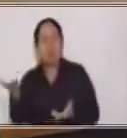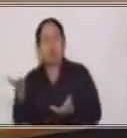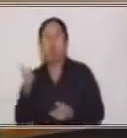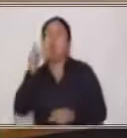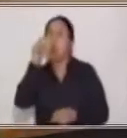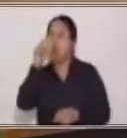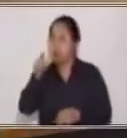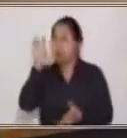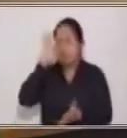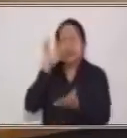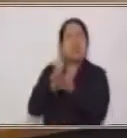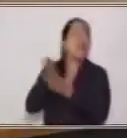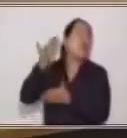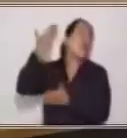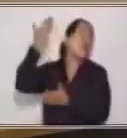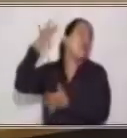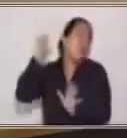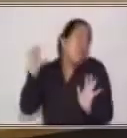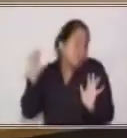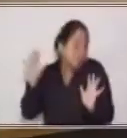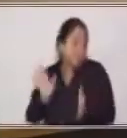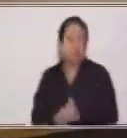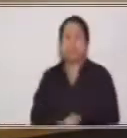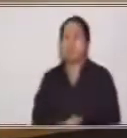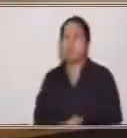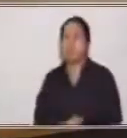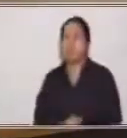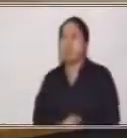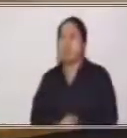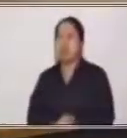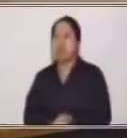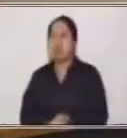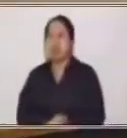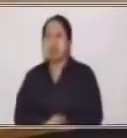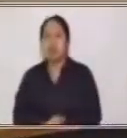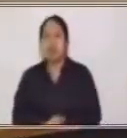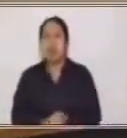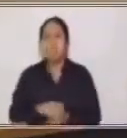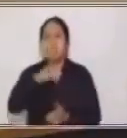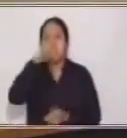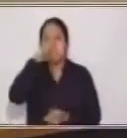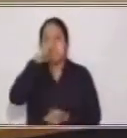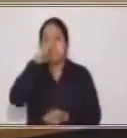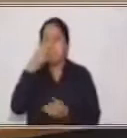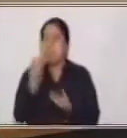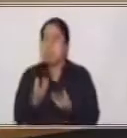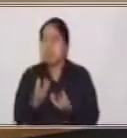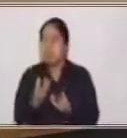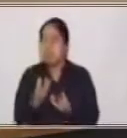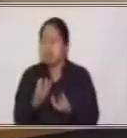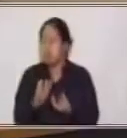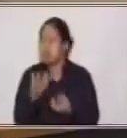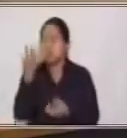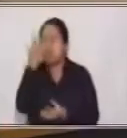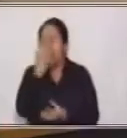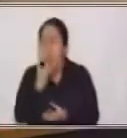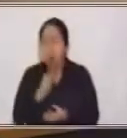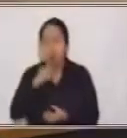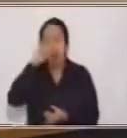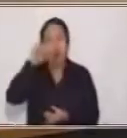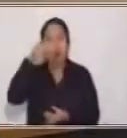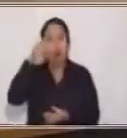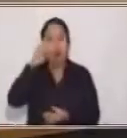es una de las creencias. Muy bien, utilizaron obsidiana, piedras preciosas, entre ellas está el jade, y por